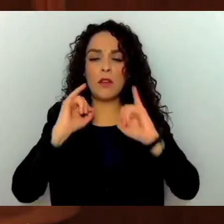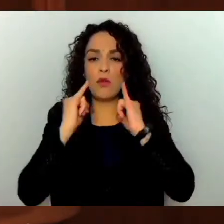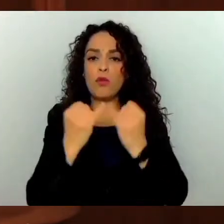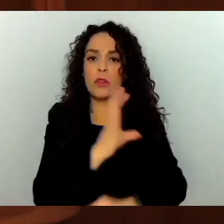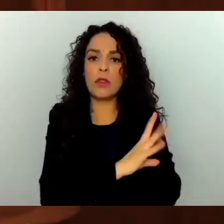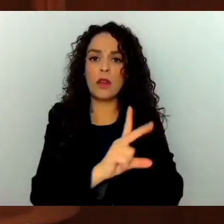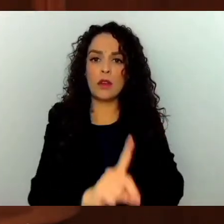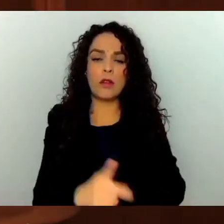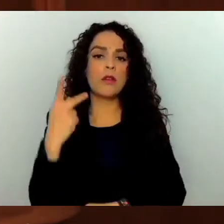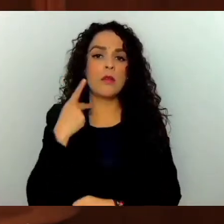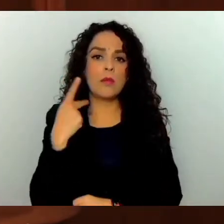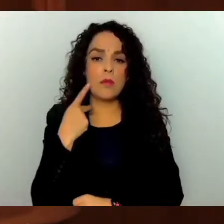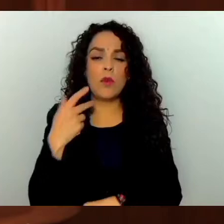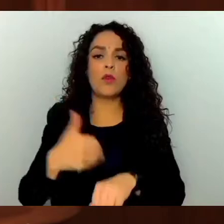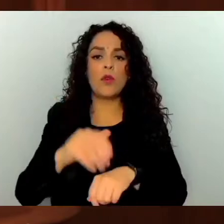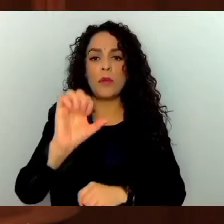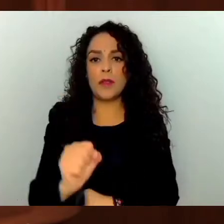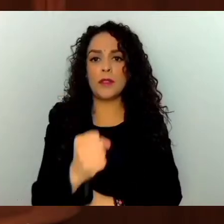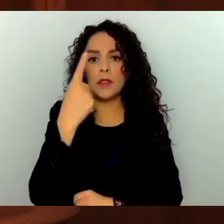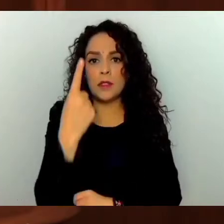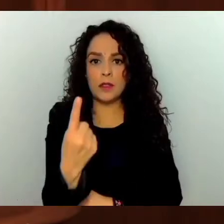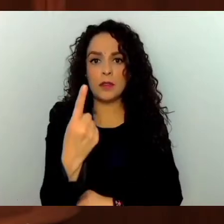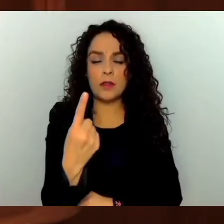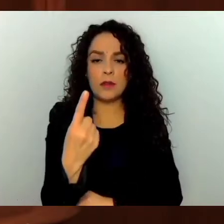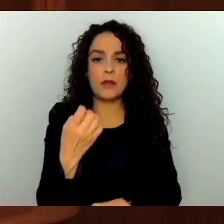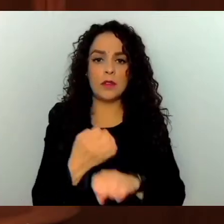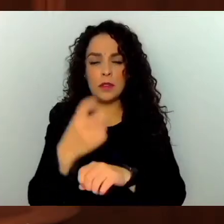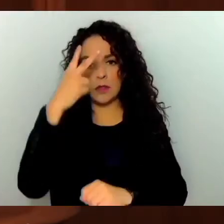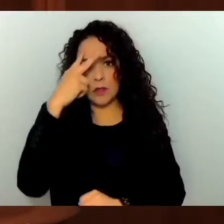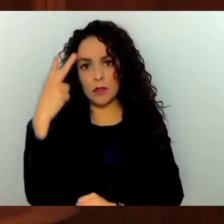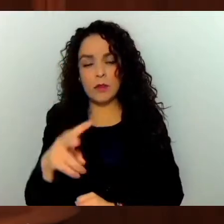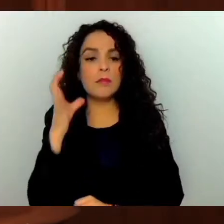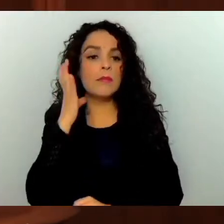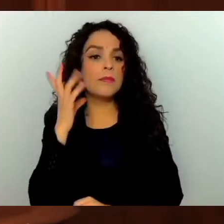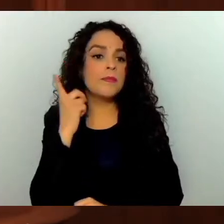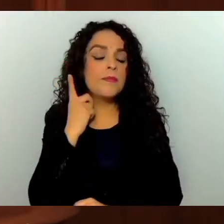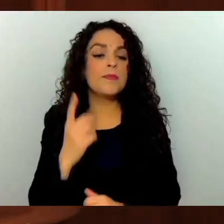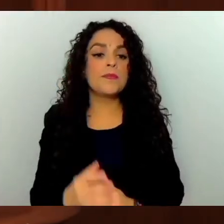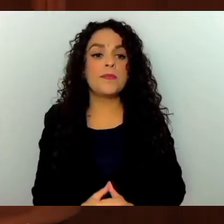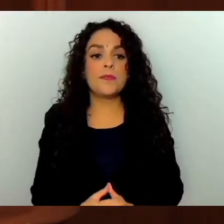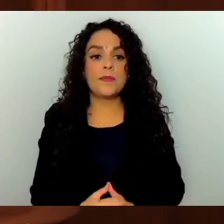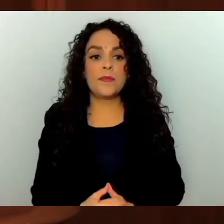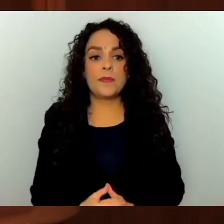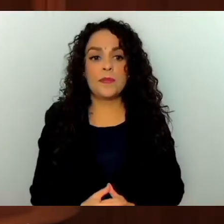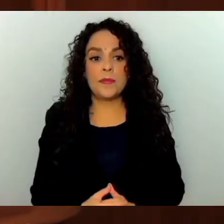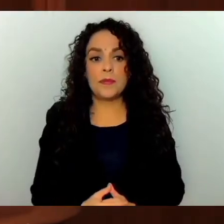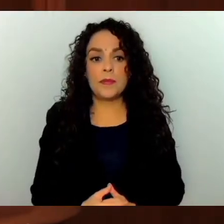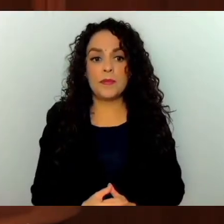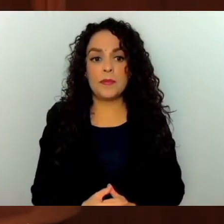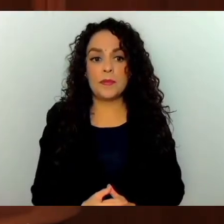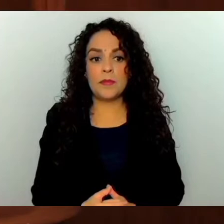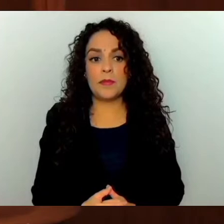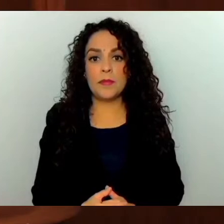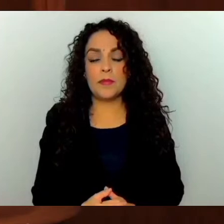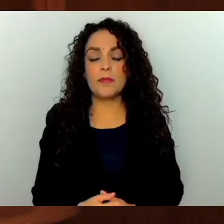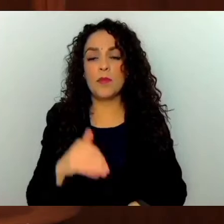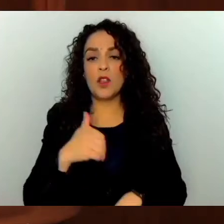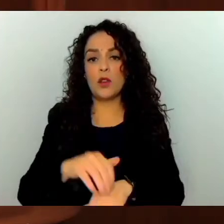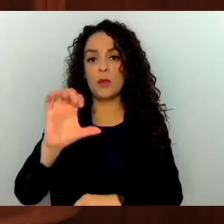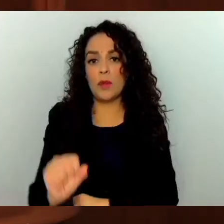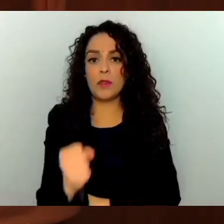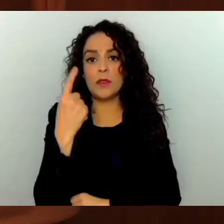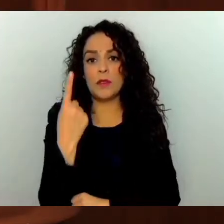61ª Legislatura del Estado de México. La Honorable 61ª